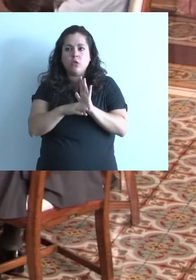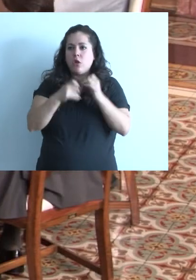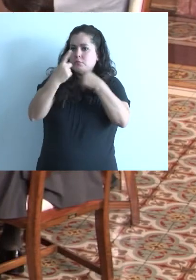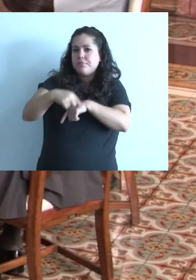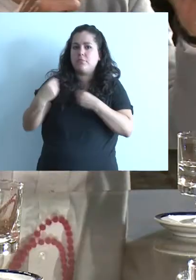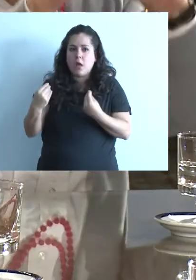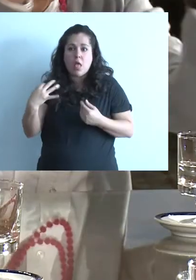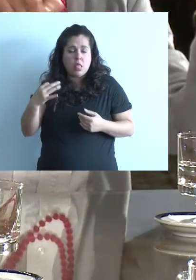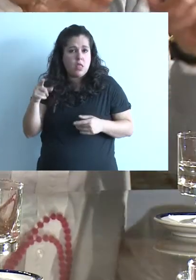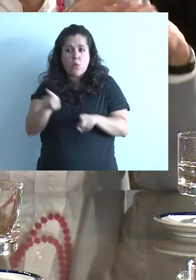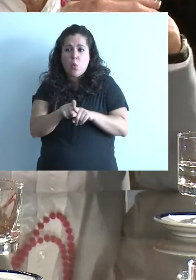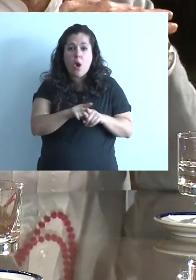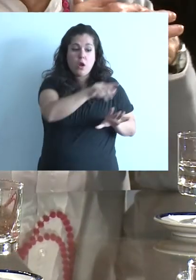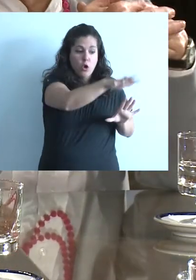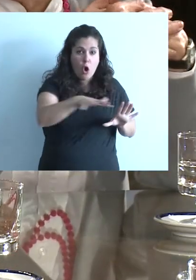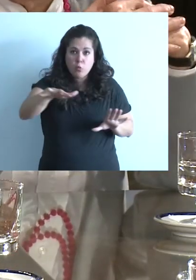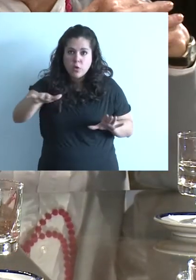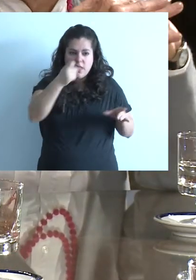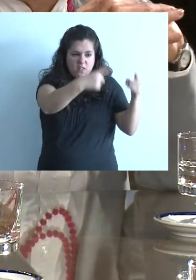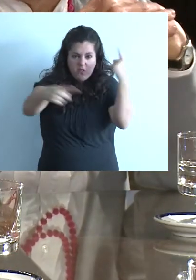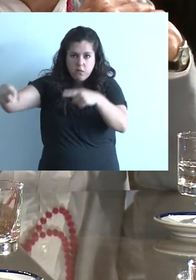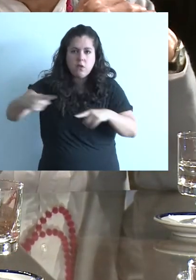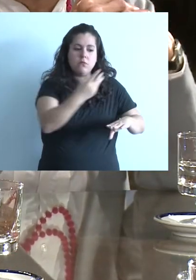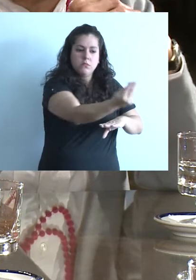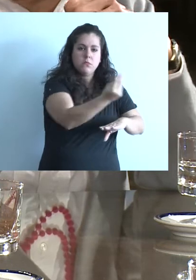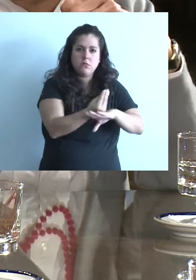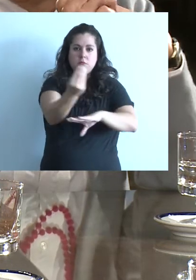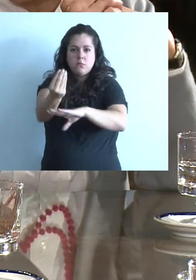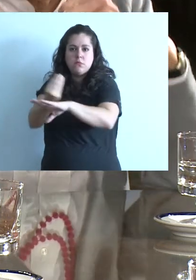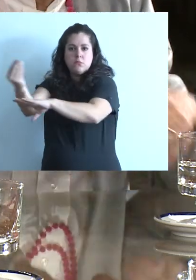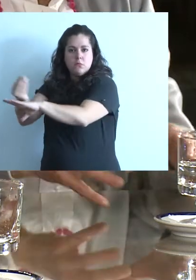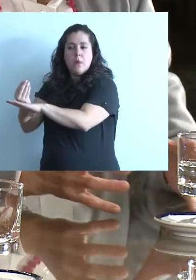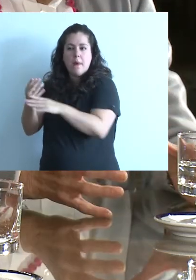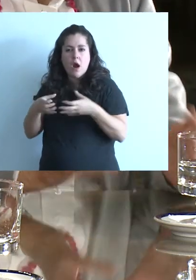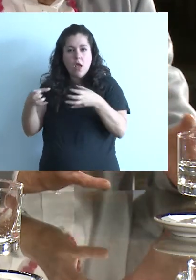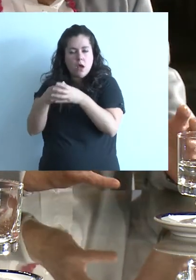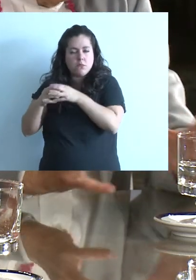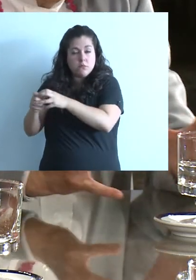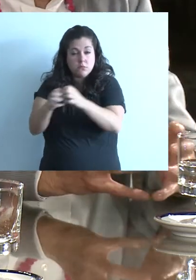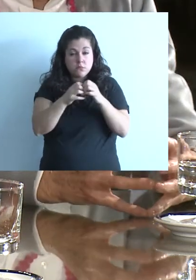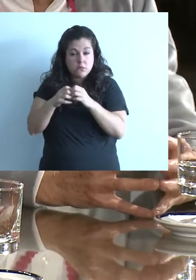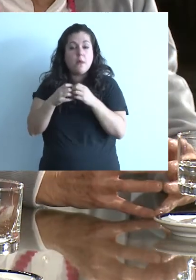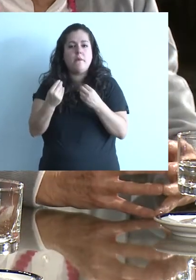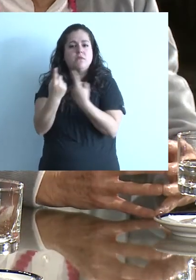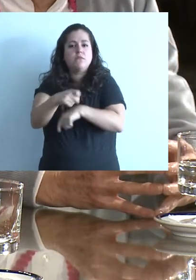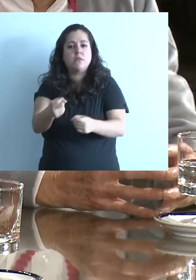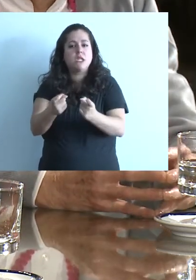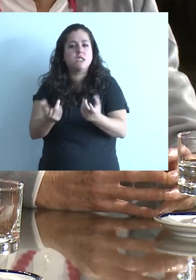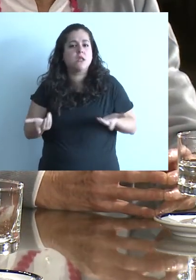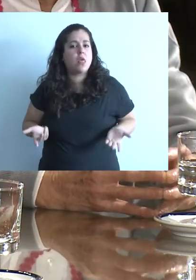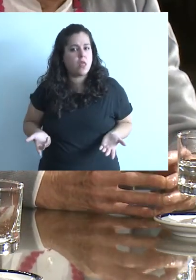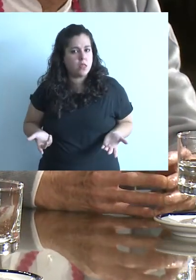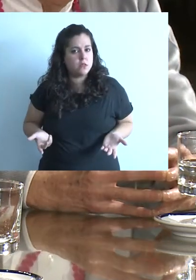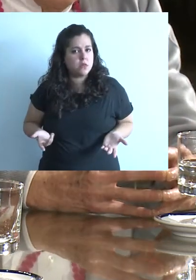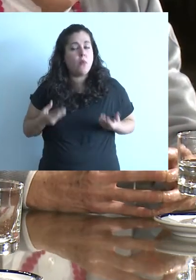hacerlo, lo hicimos con representantes de 50 comunidades en un mahuaca, donde el otro elemento fundamental